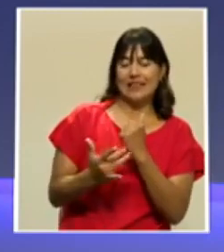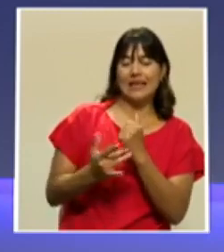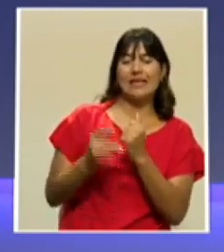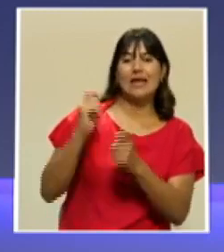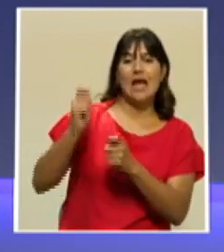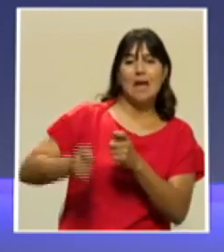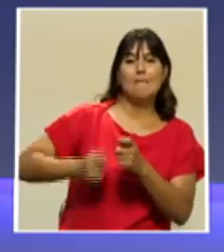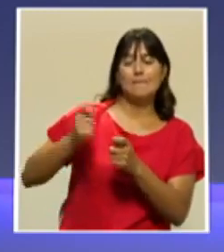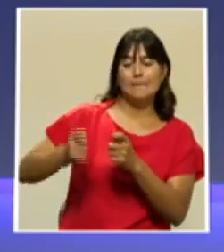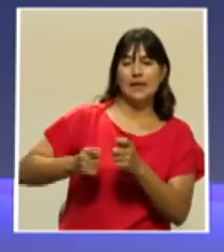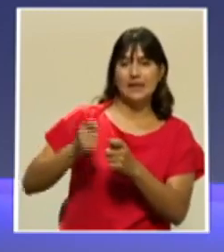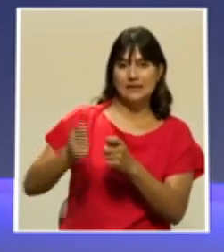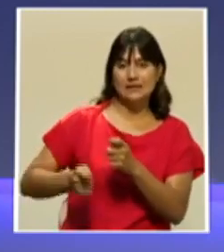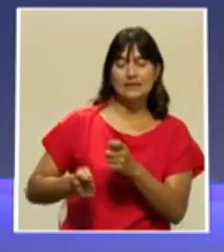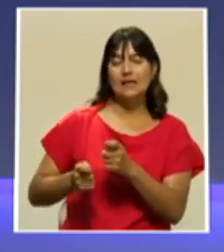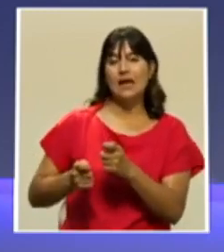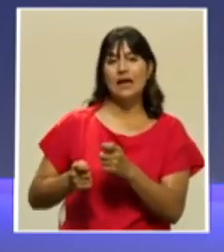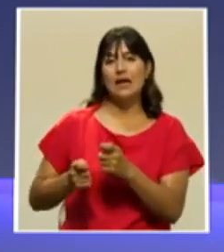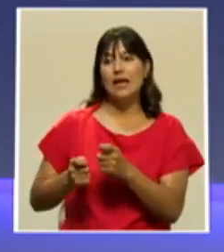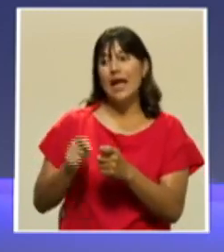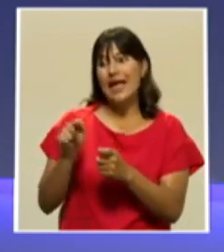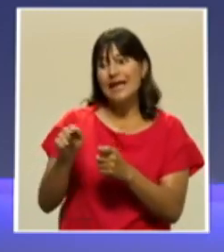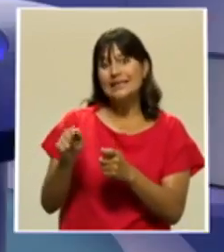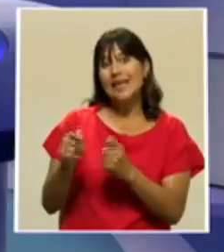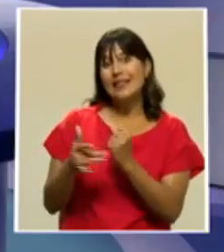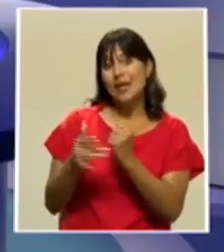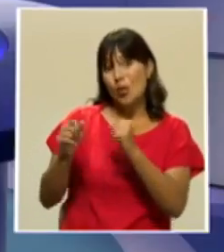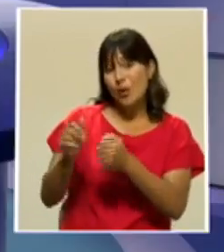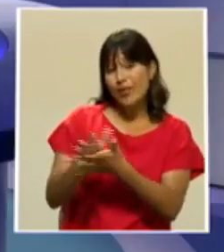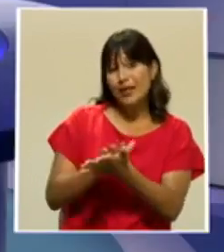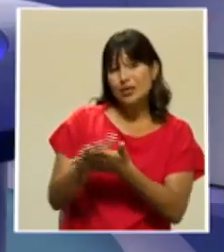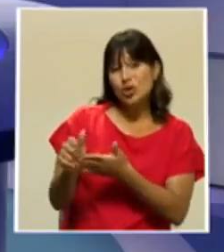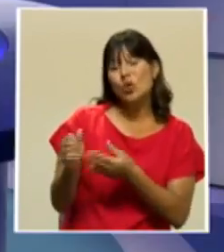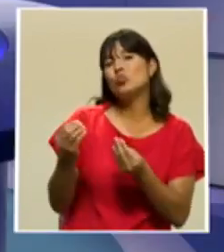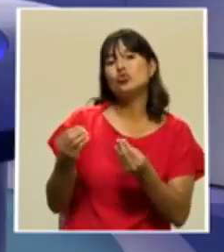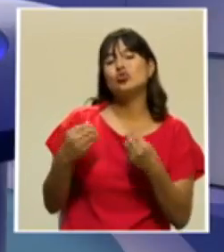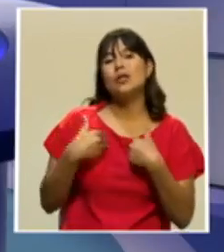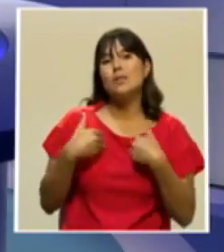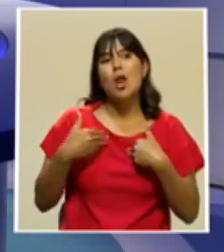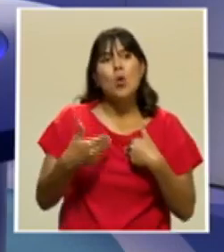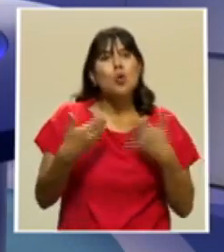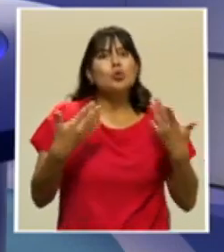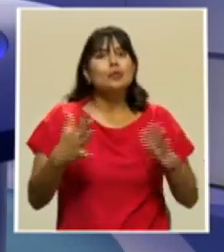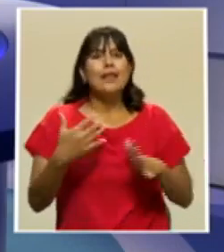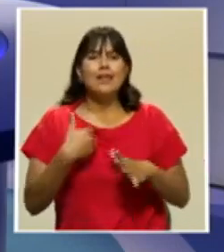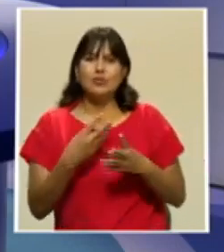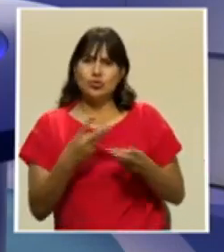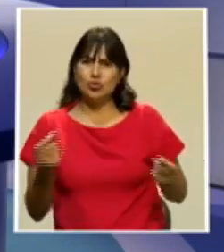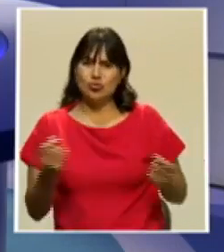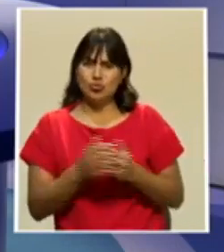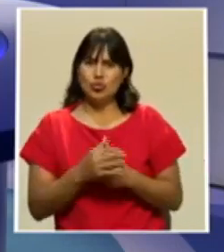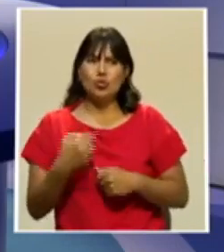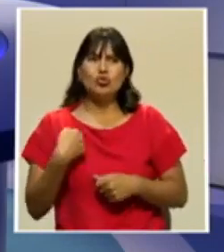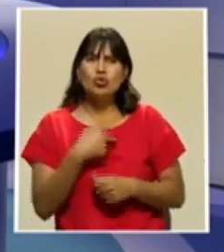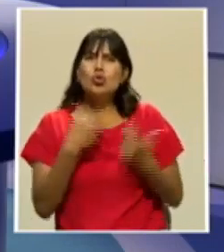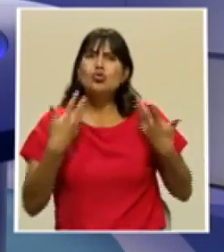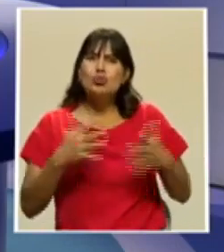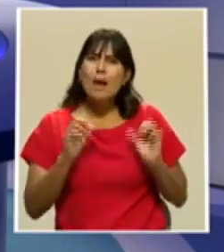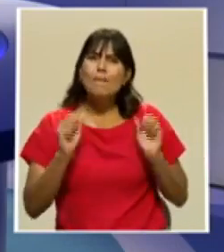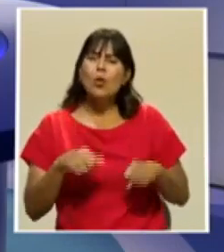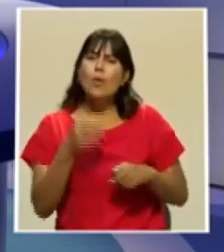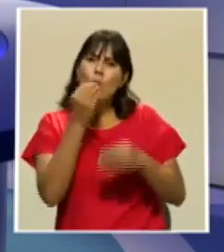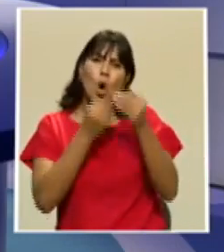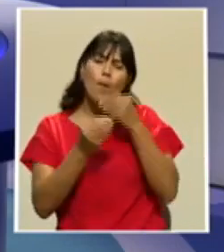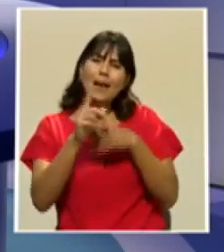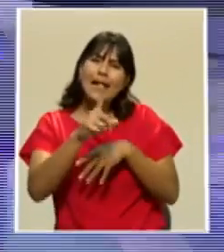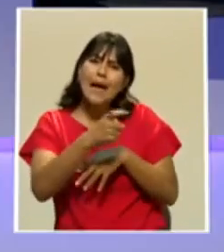de pesca destructiva cuando realmente ya tenemos la solución. Ya nosotros podemos comer camarón cultivado.